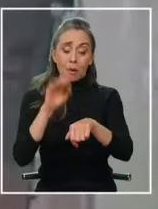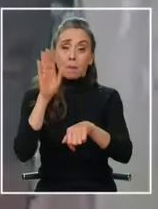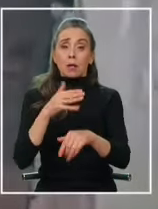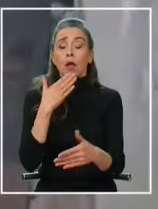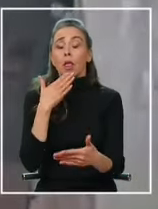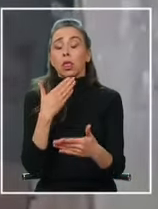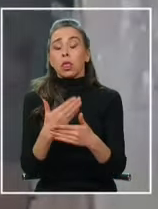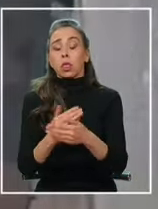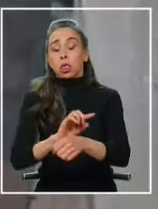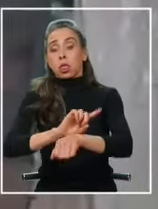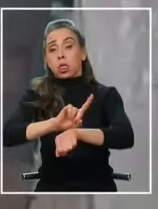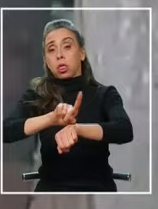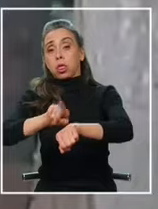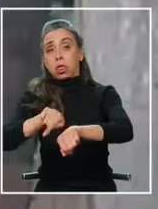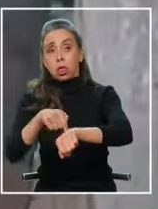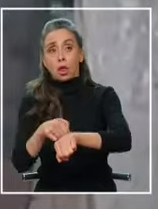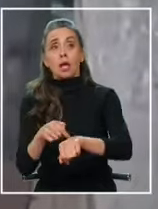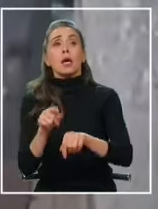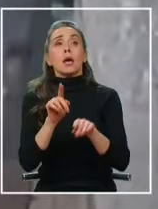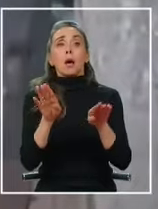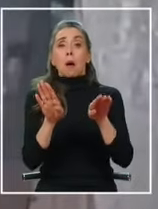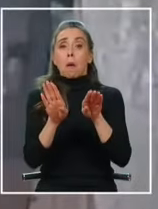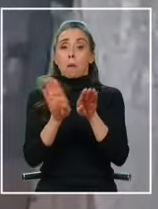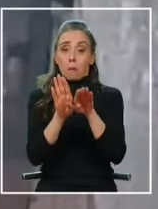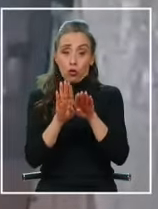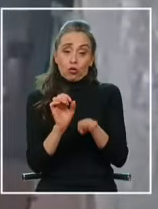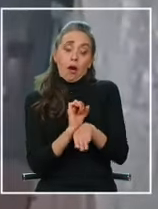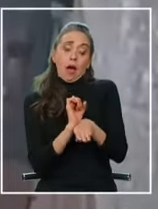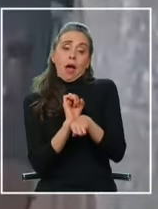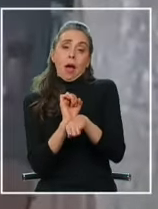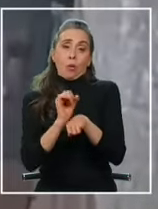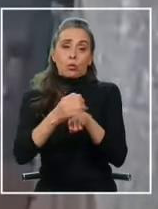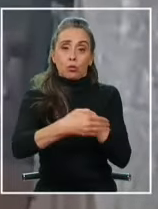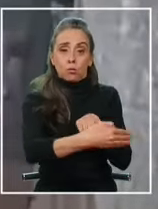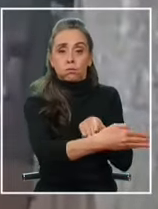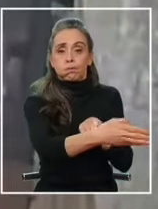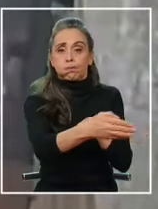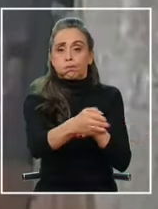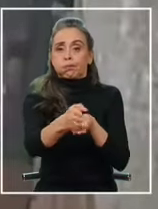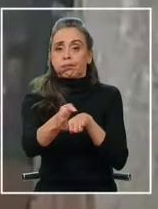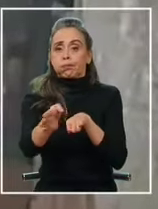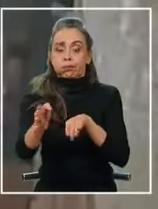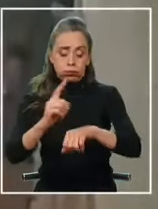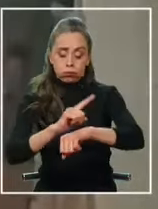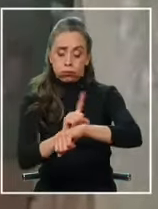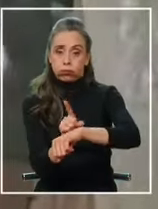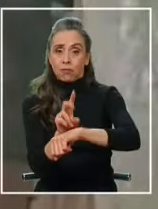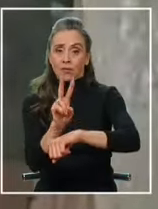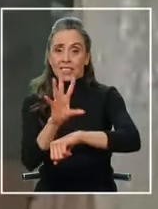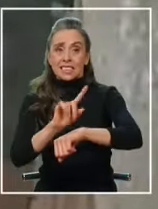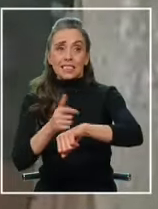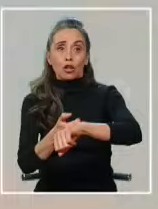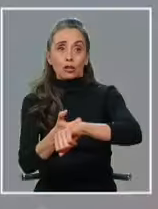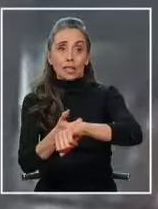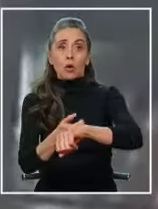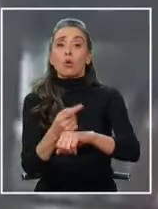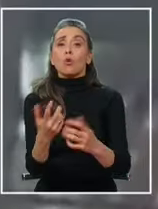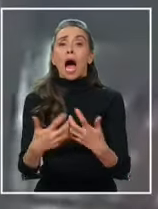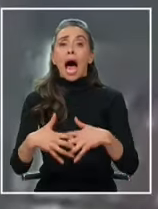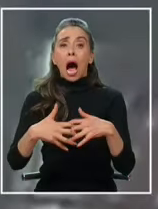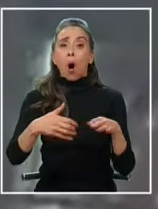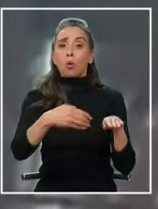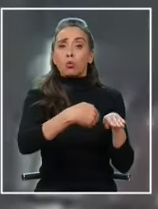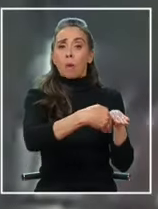eterno. Desde que el portón comienza la apertura, pasan en total 25 segundos para un sistema que es